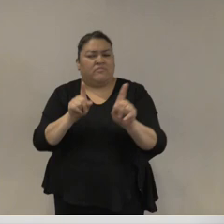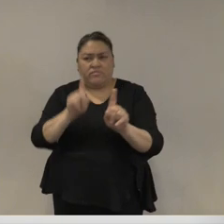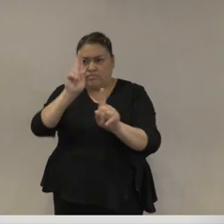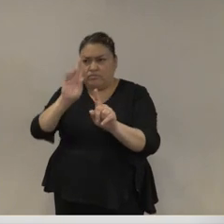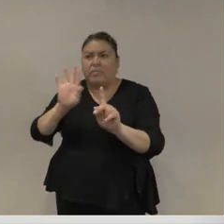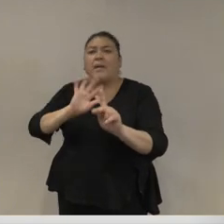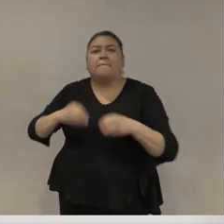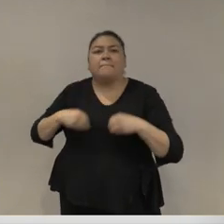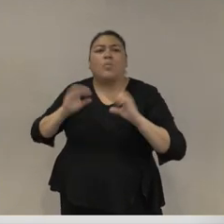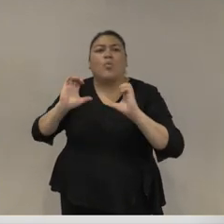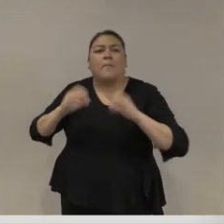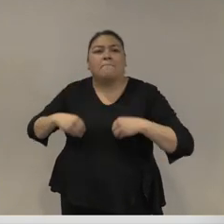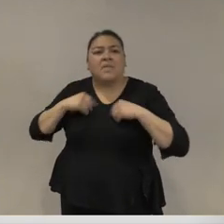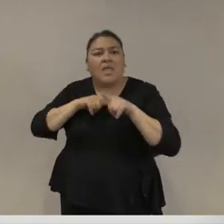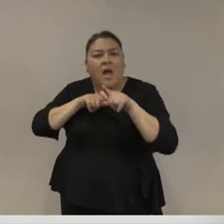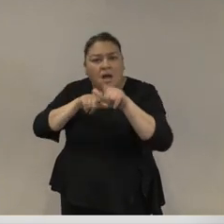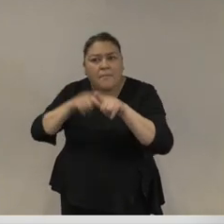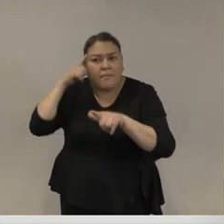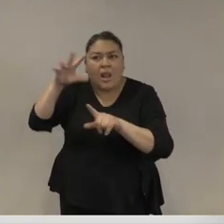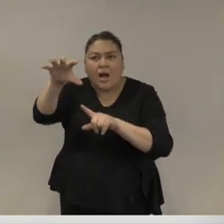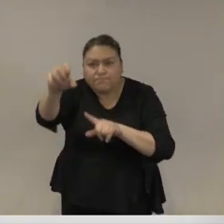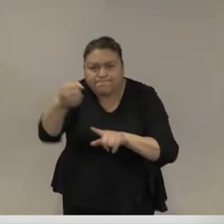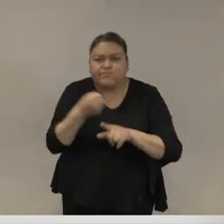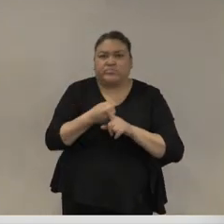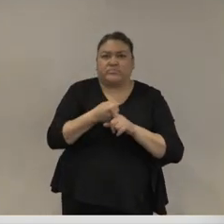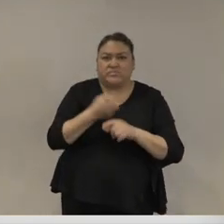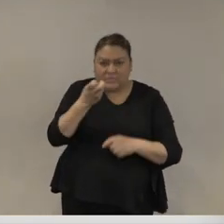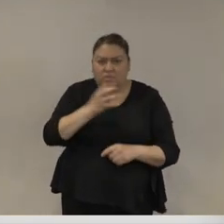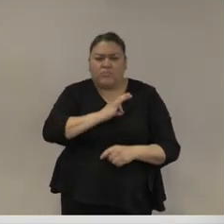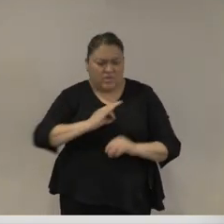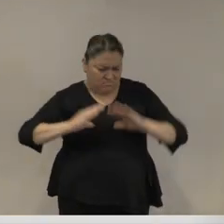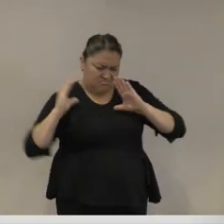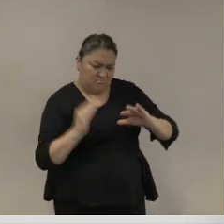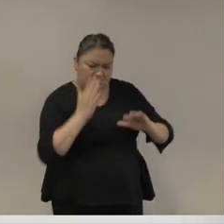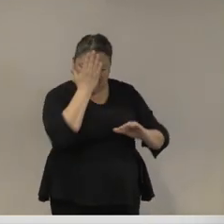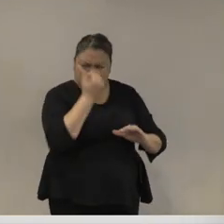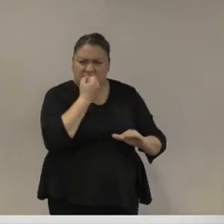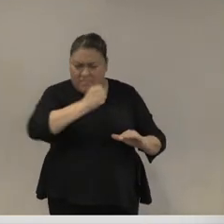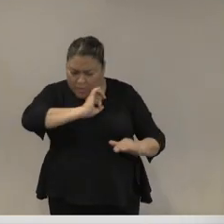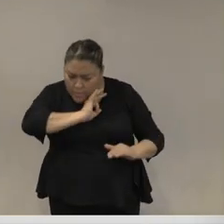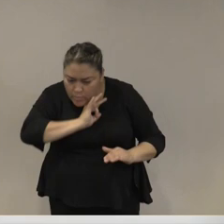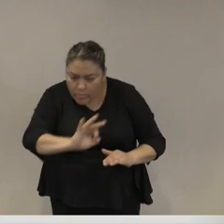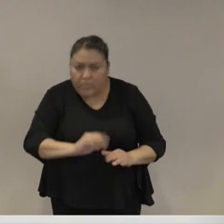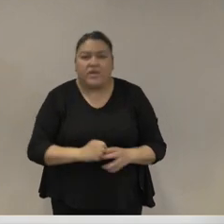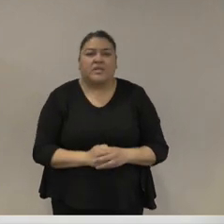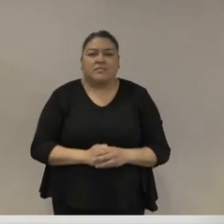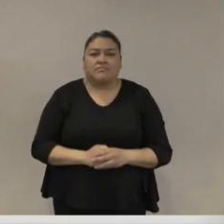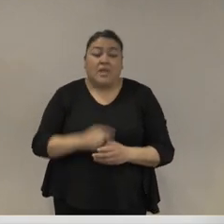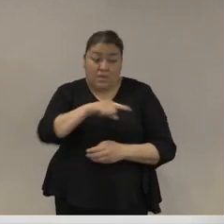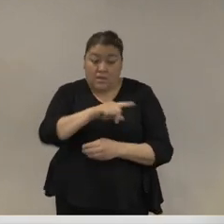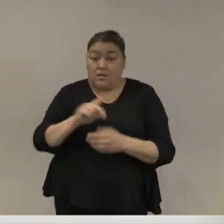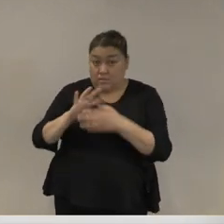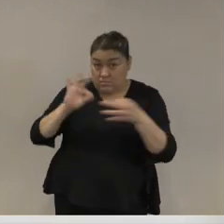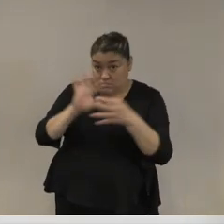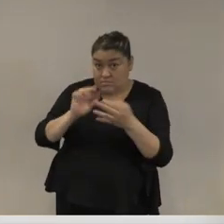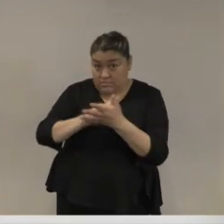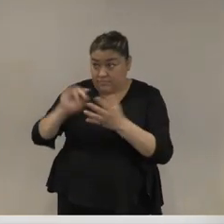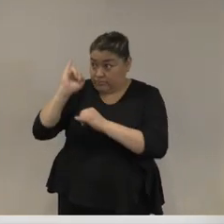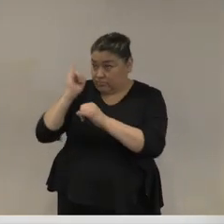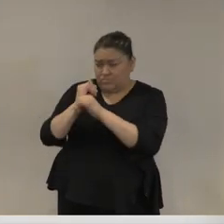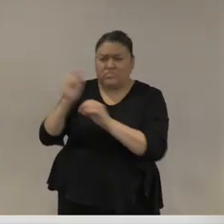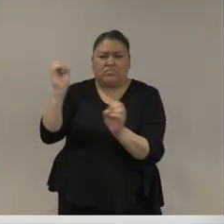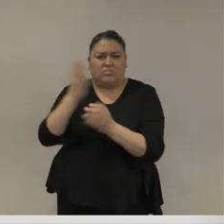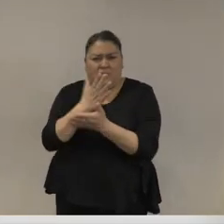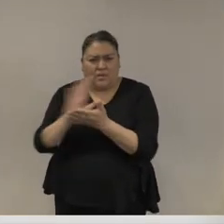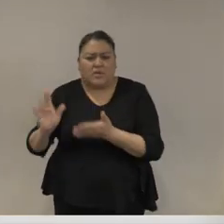claramente lo que está aludiendo y dice es posible entrenar a los militares y llevar a cabo este tipo de operaciones y